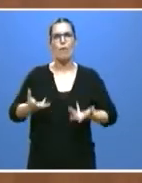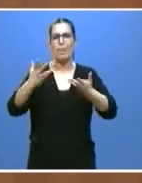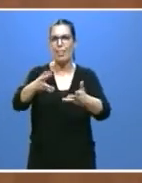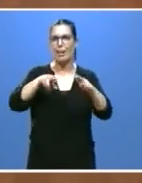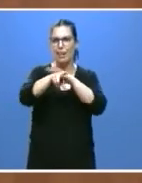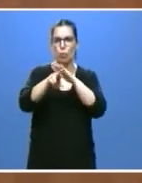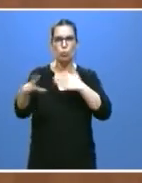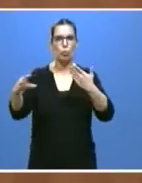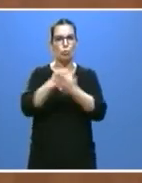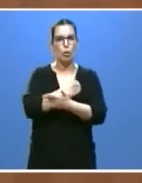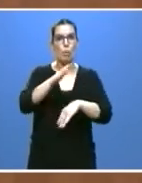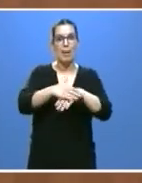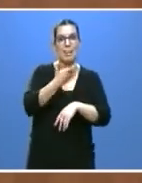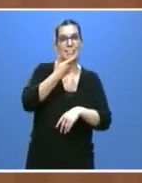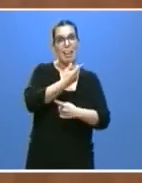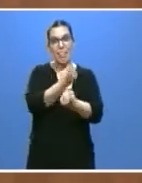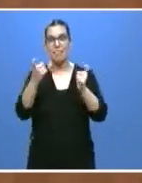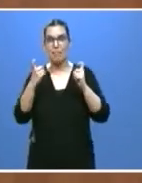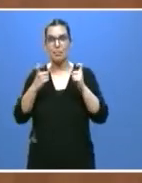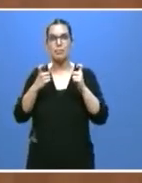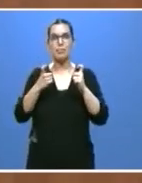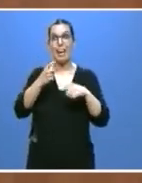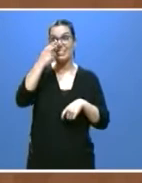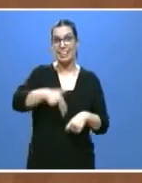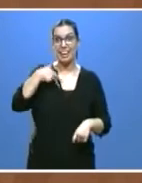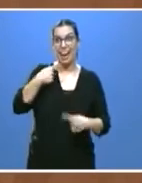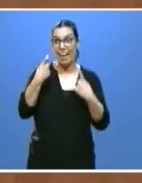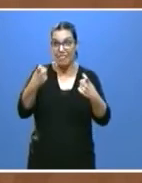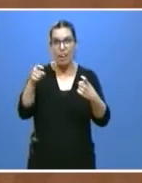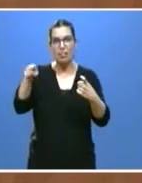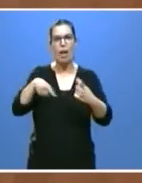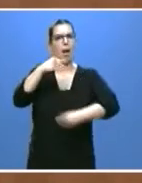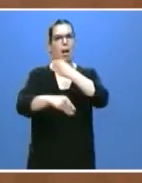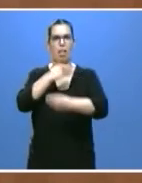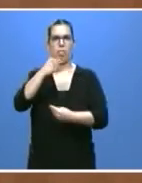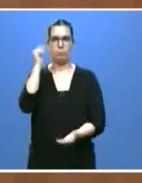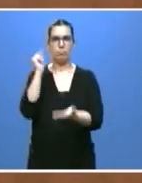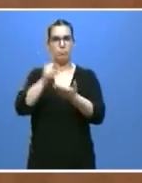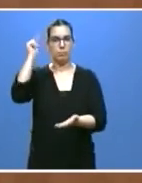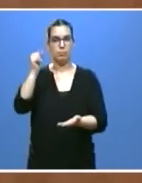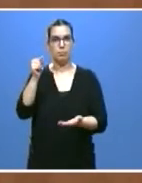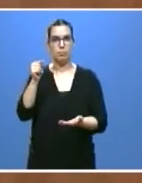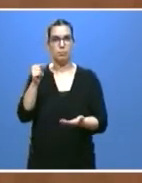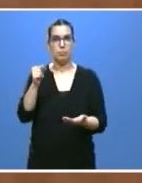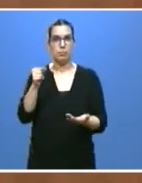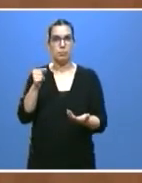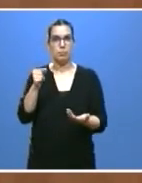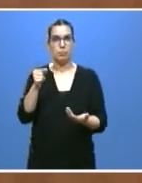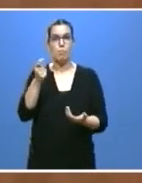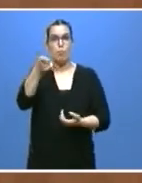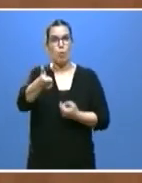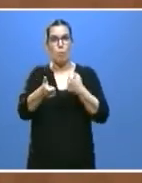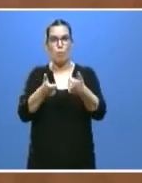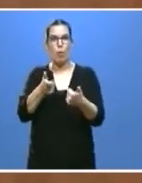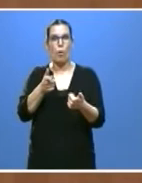su actuación cuando el interés general lo reclame. Como se ha podido comprobar su vaciamiento continuo